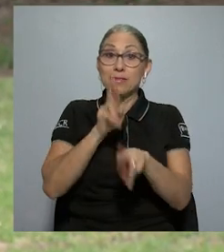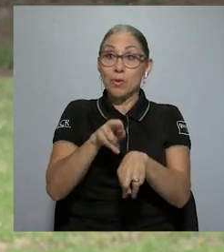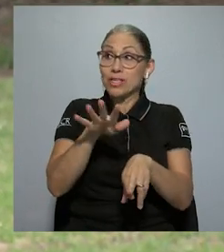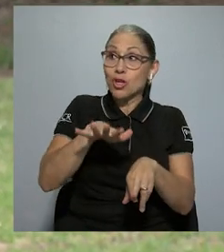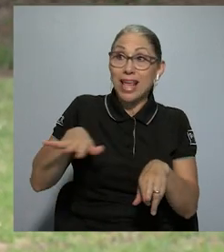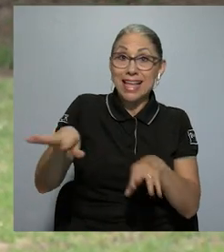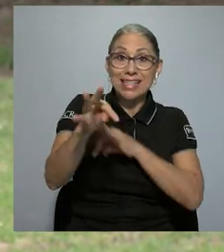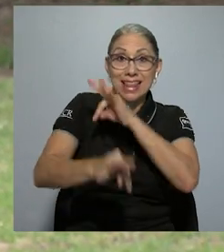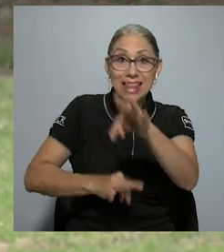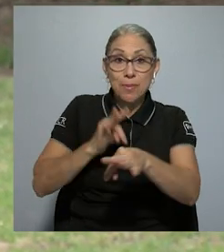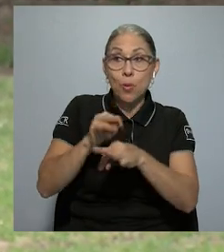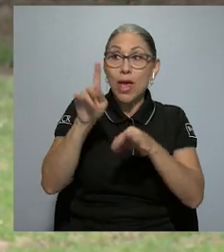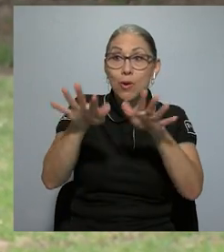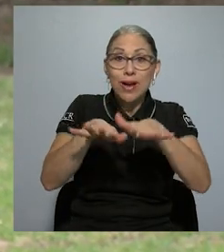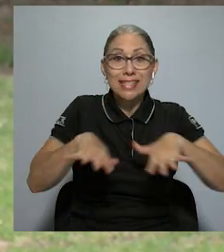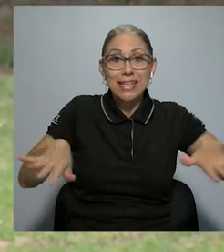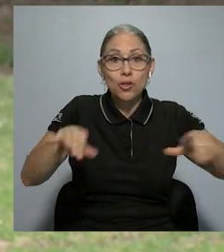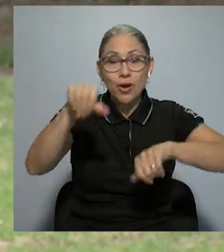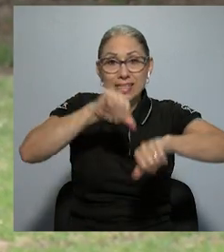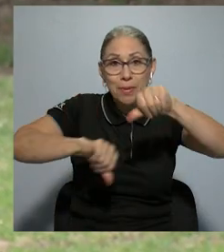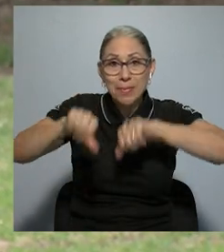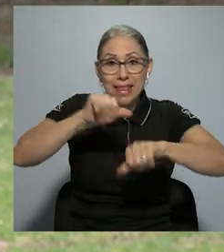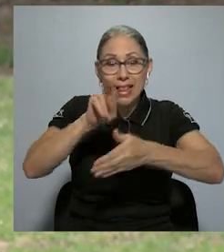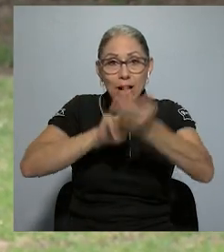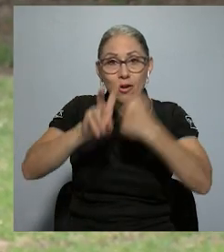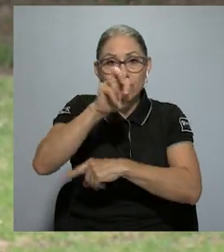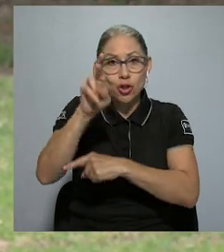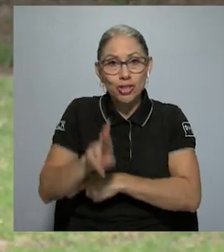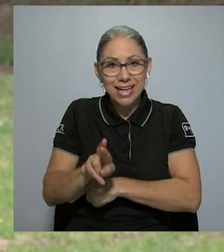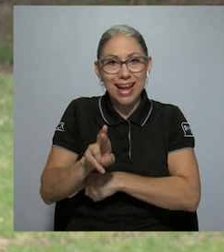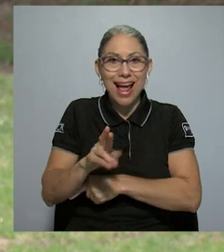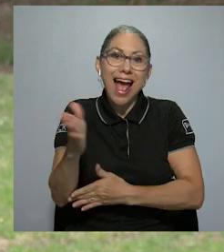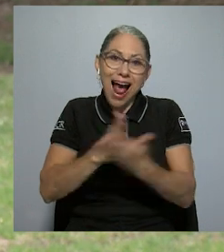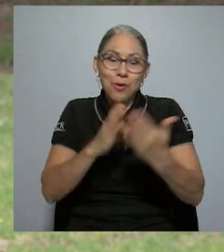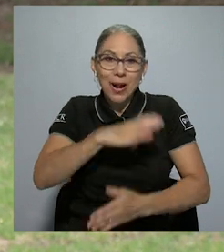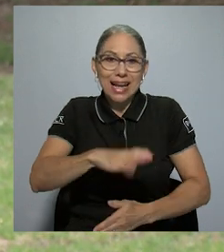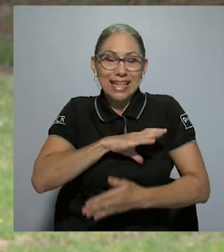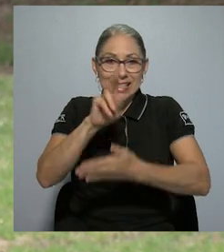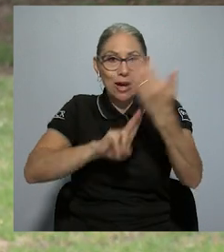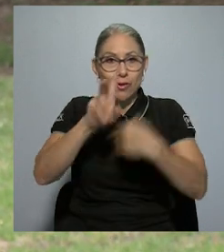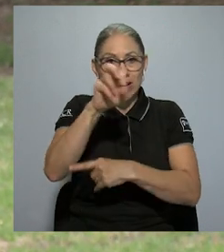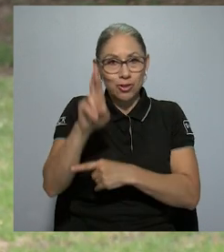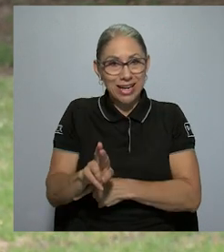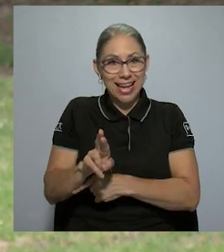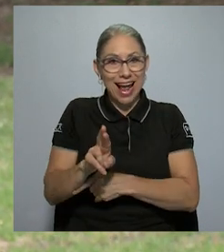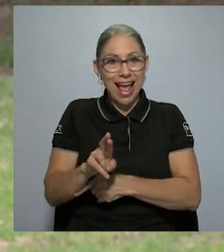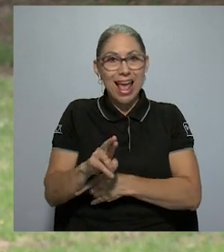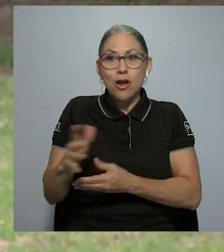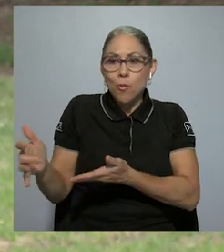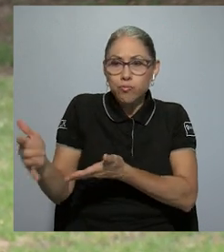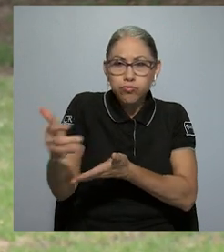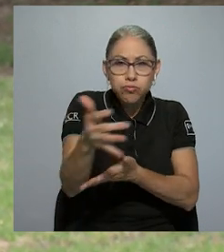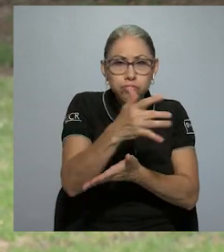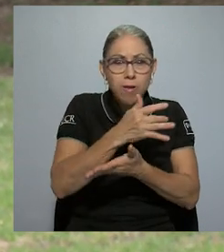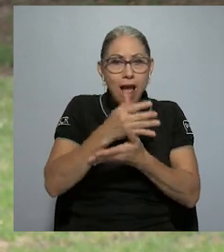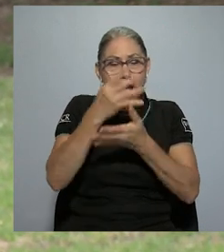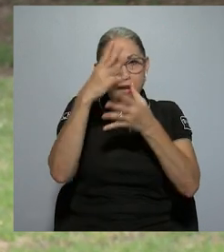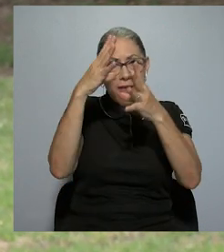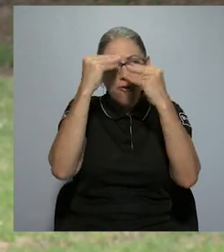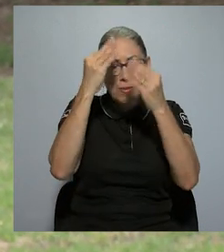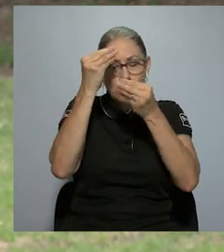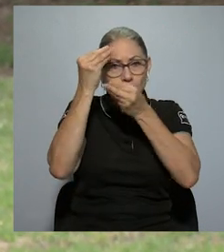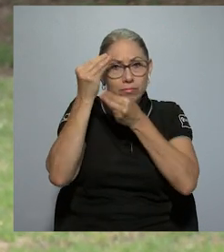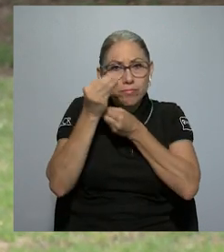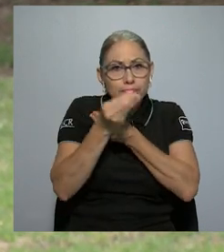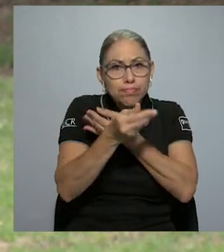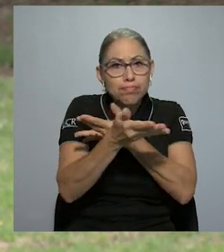este tipo en una estación experimental de la Universidad de Costa Rica es algo que caracteriza a la Universidad de Costa Rica y es generar información. Y